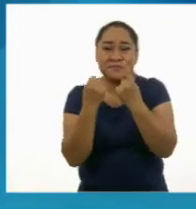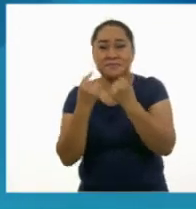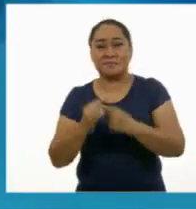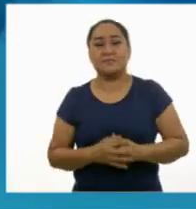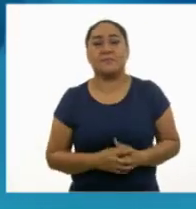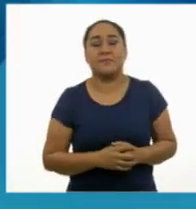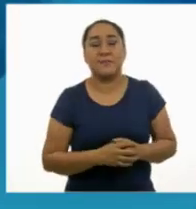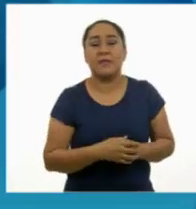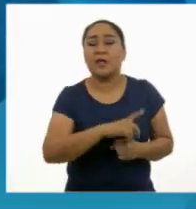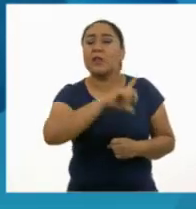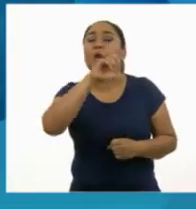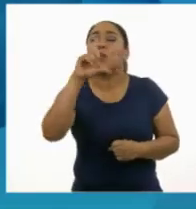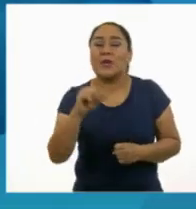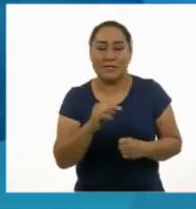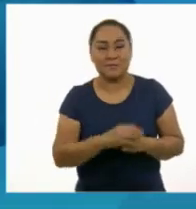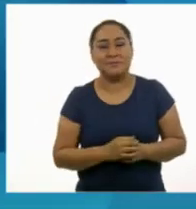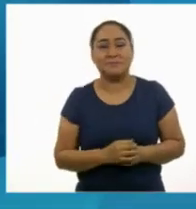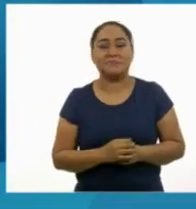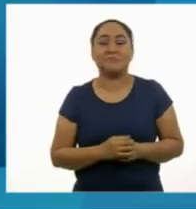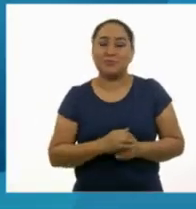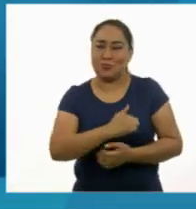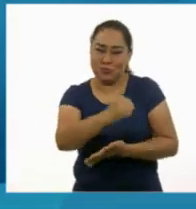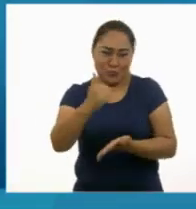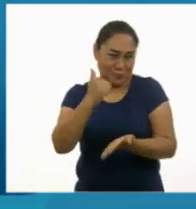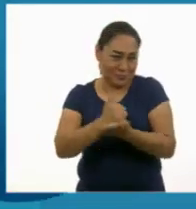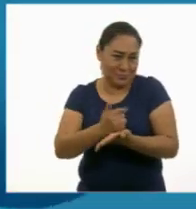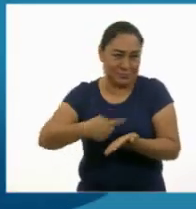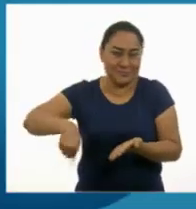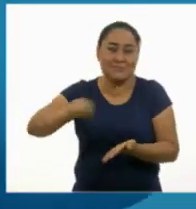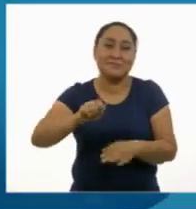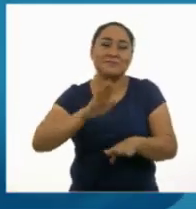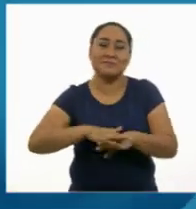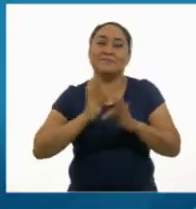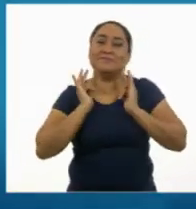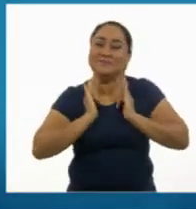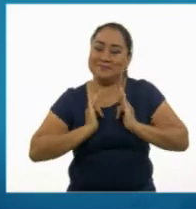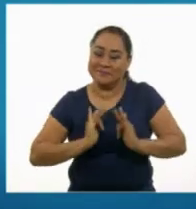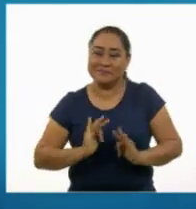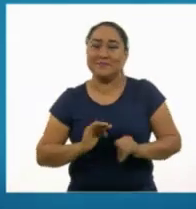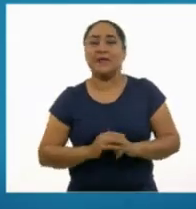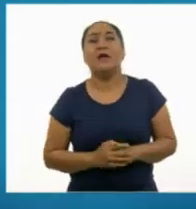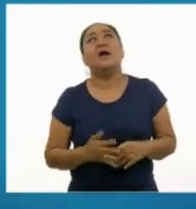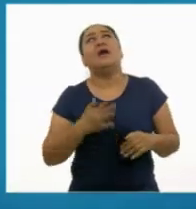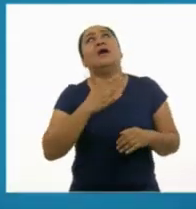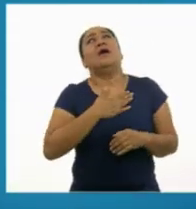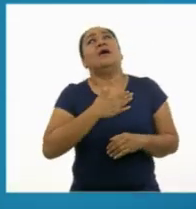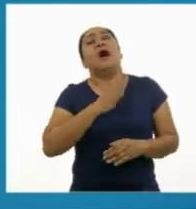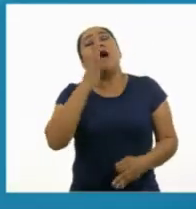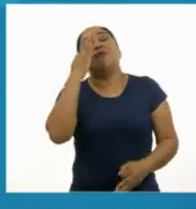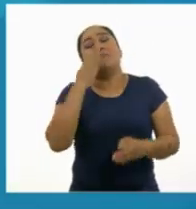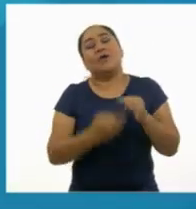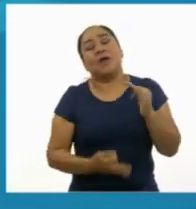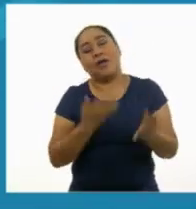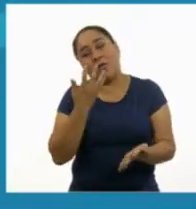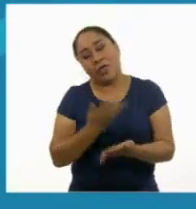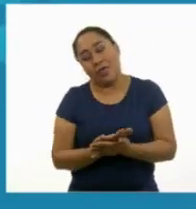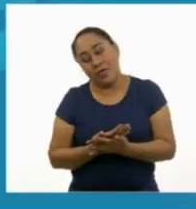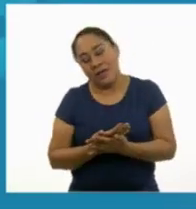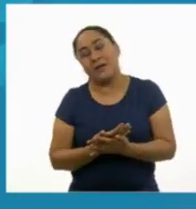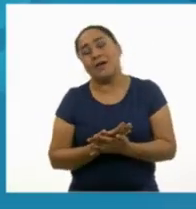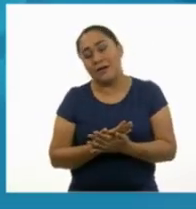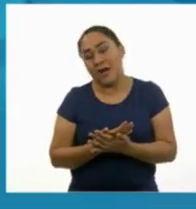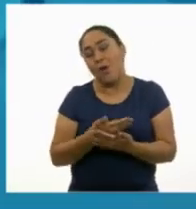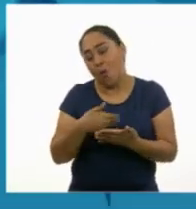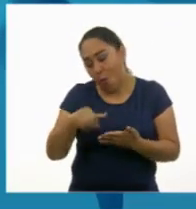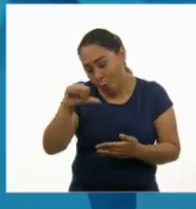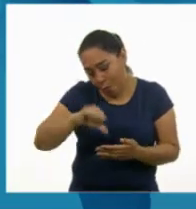Mientras tanto, en una cómoda de ciudad cómoda... ¡Ay! ¡Al fin un día libre! ¡Al menos ahora podré